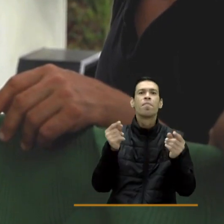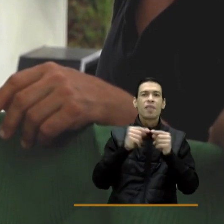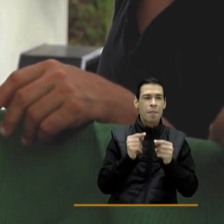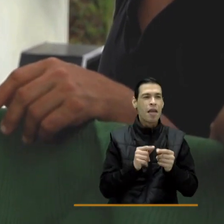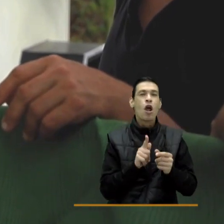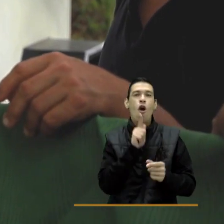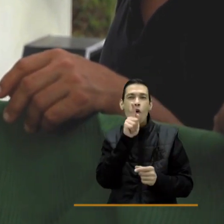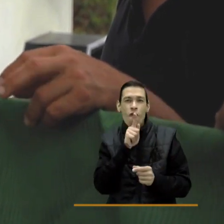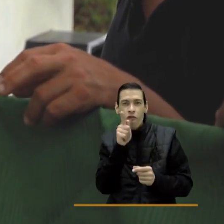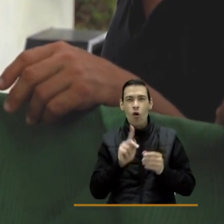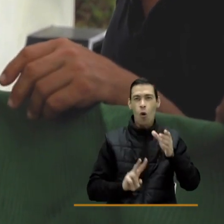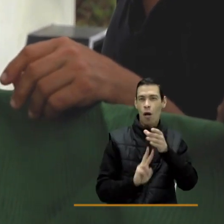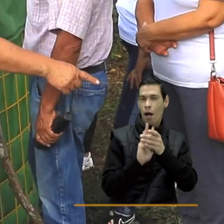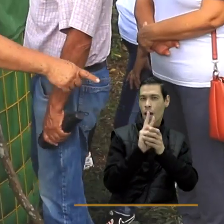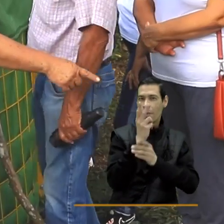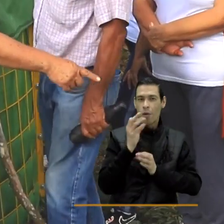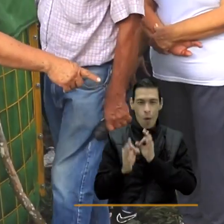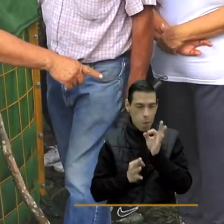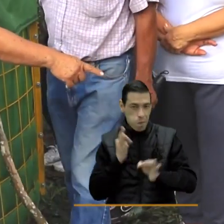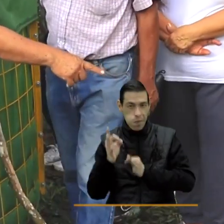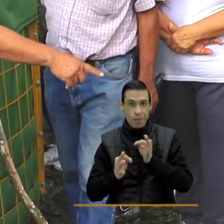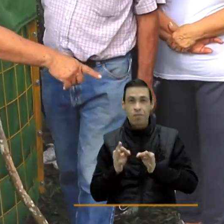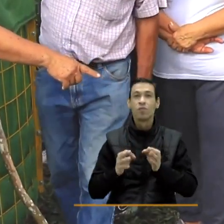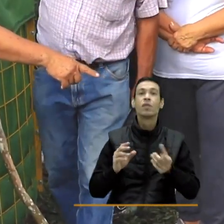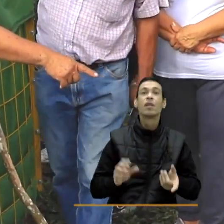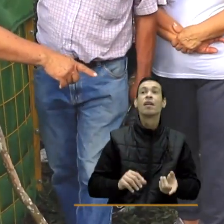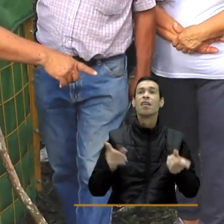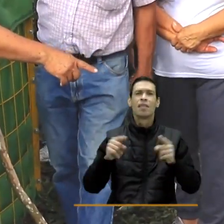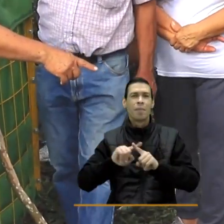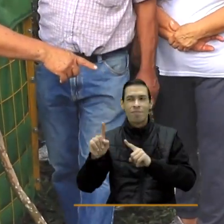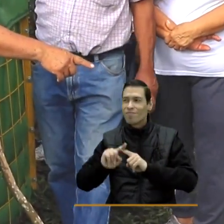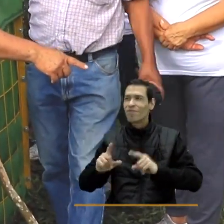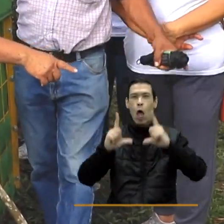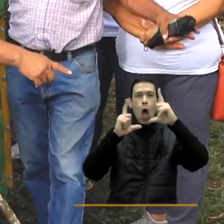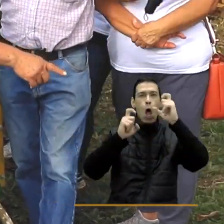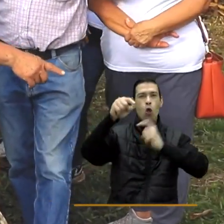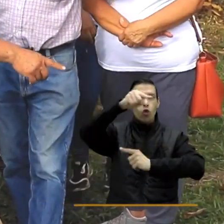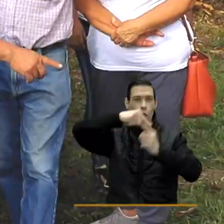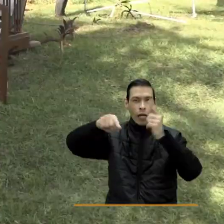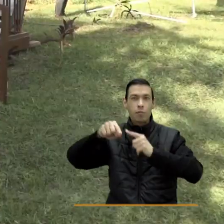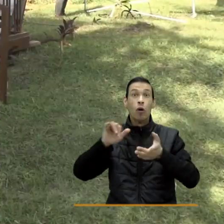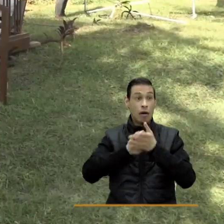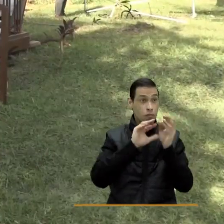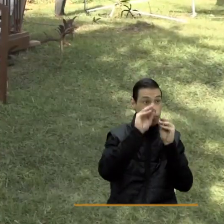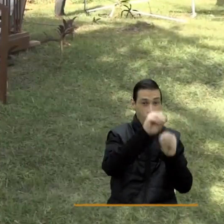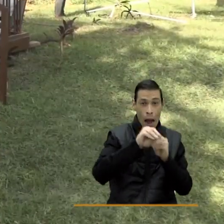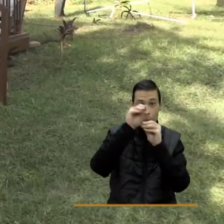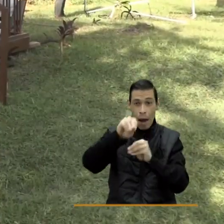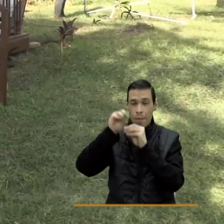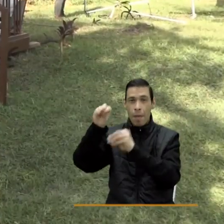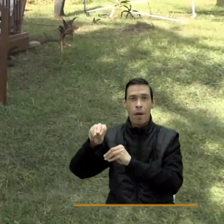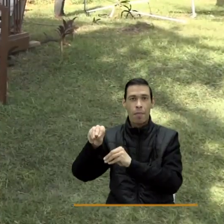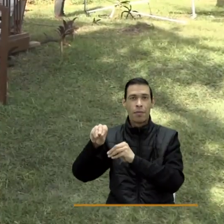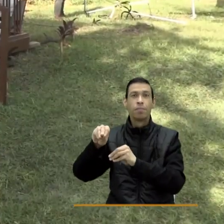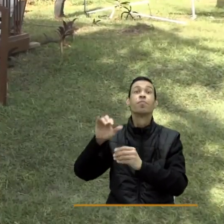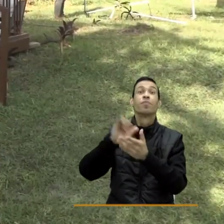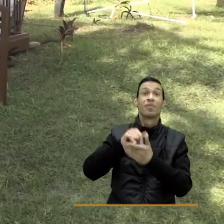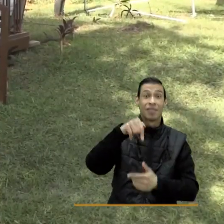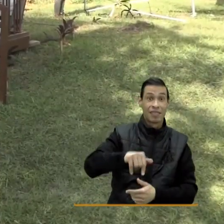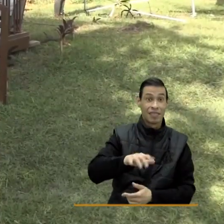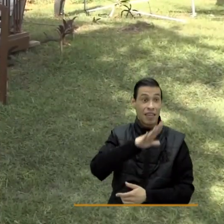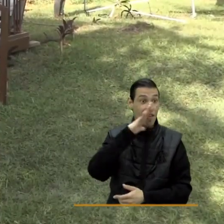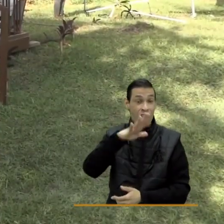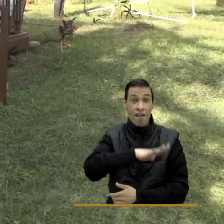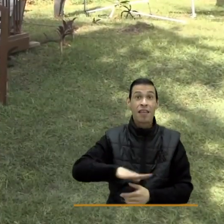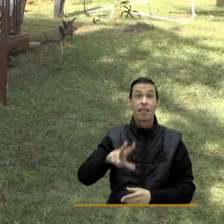procesamiento de frutas y hortalizas y el área terciaria que es en todo ese sector que es turismo. Y con esos conocimientos se fortaleció